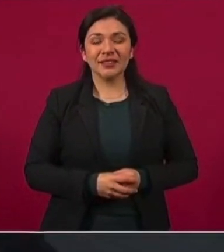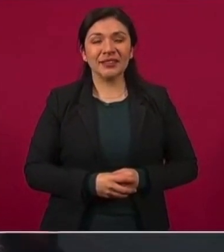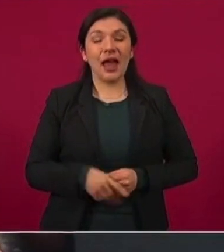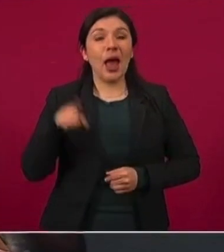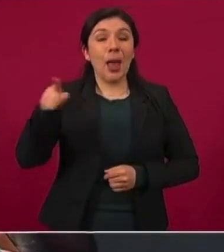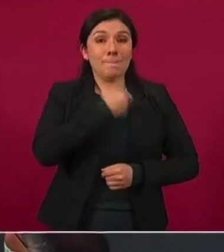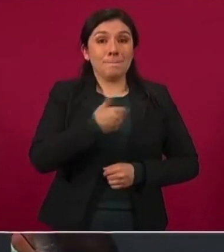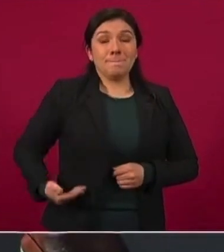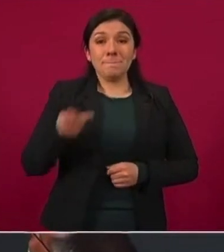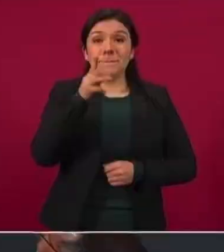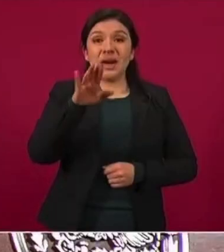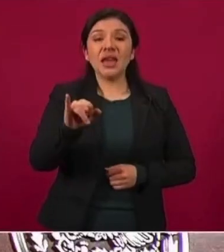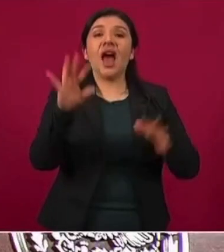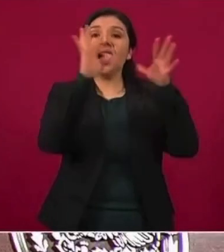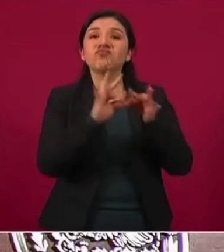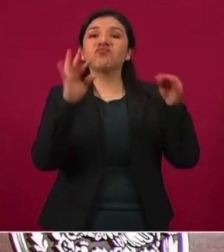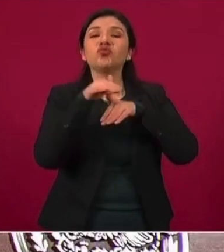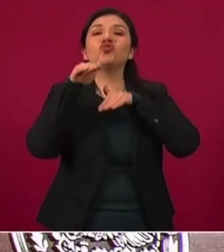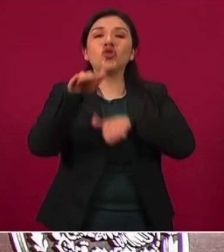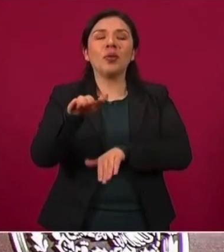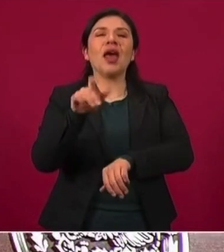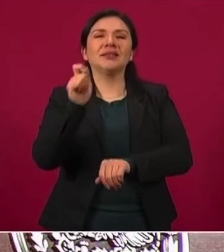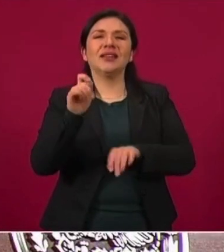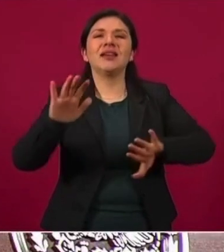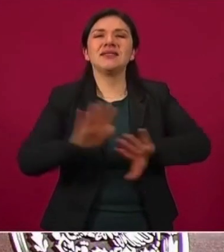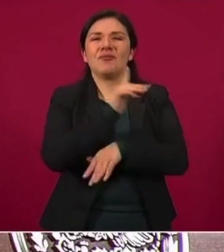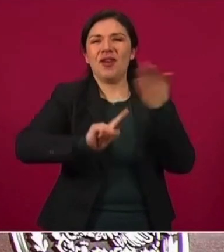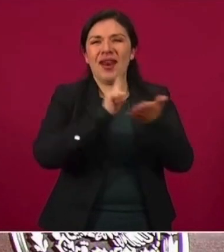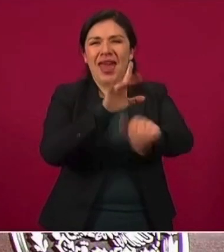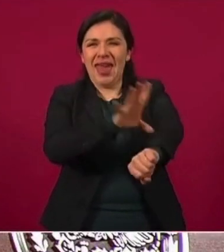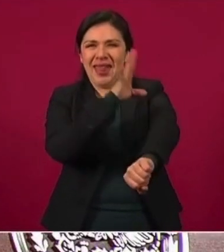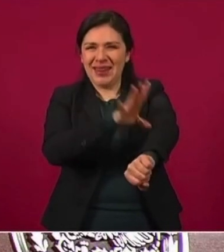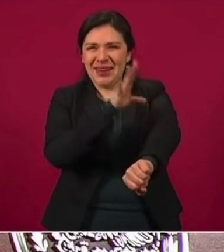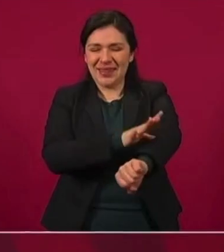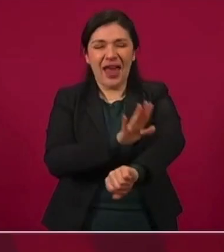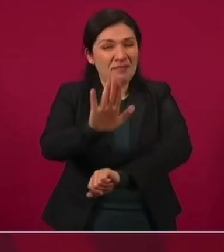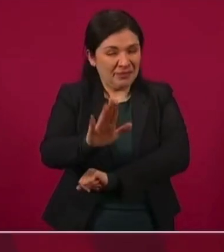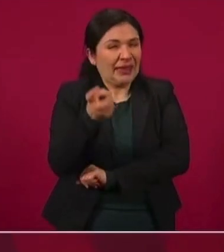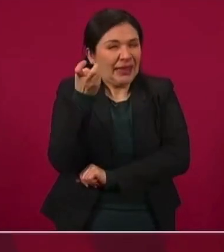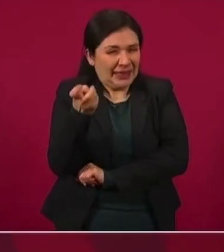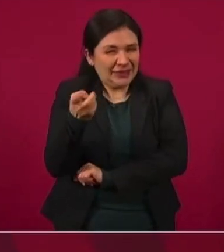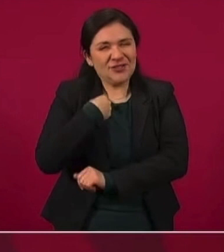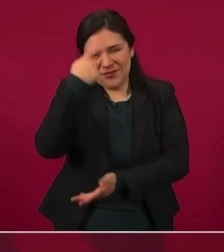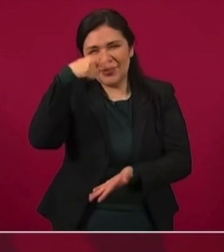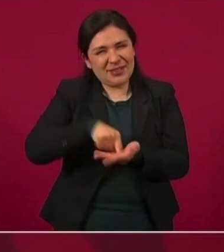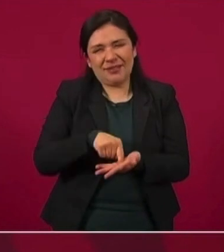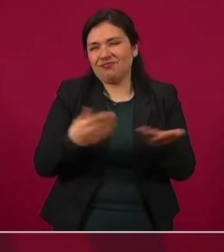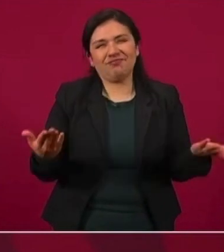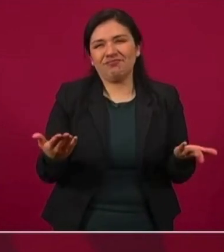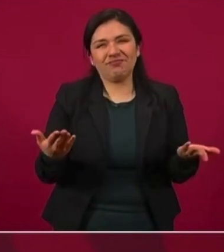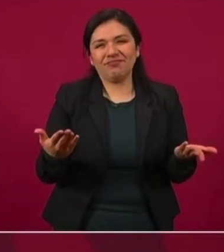presidente del PRI sobre la reforma energética. Ojalá y él aclare, porque estoy seguro que no puede